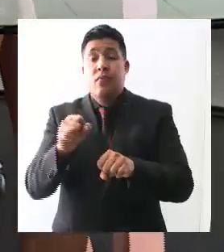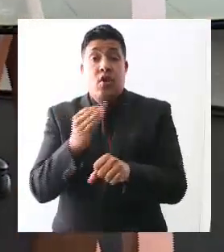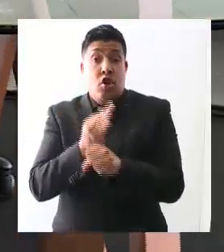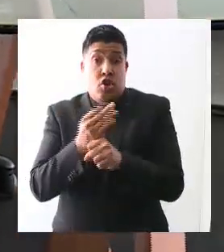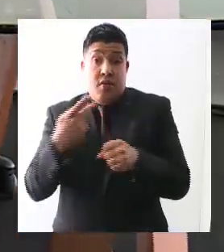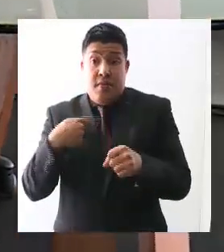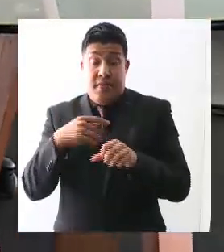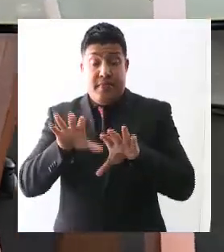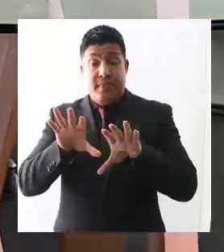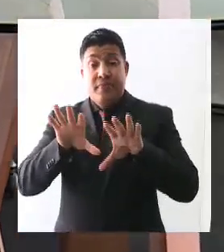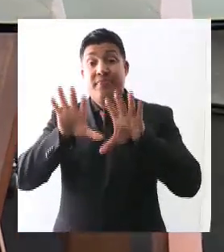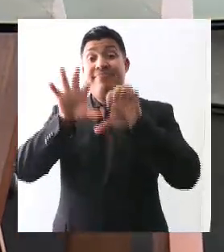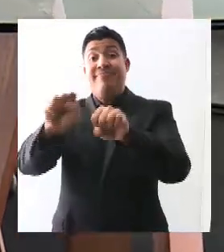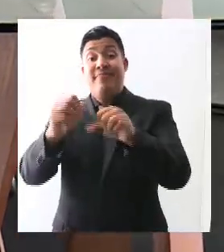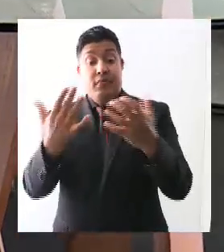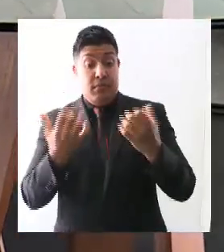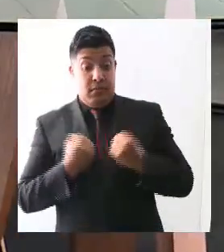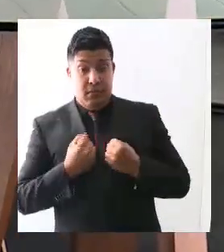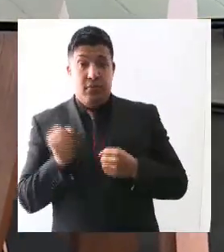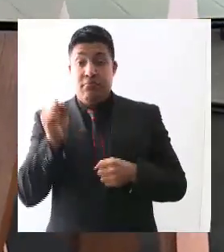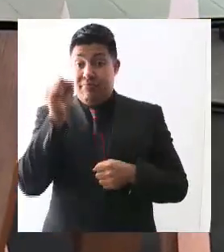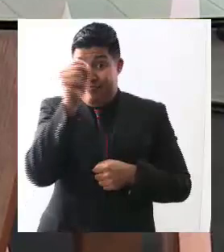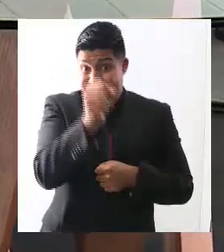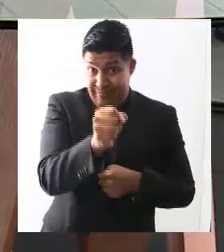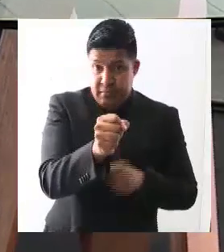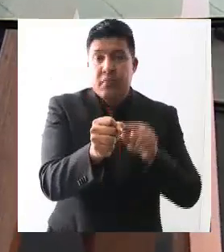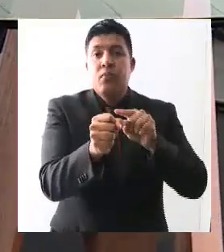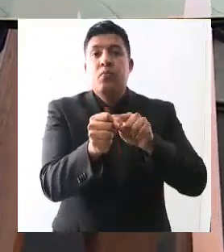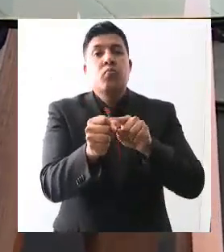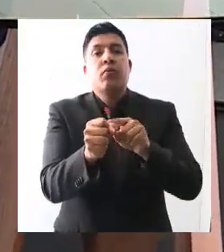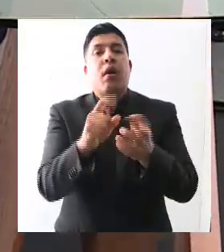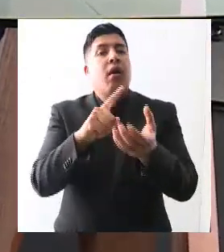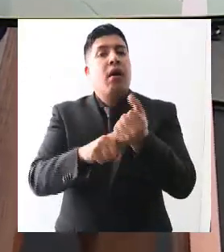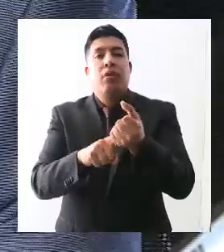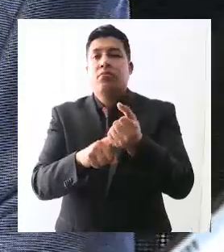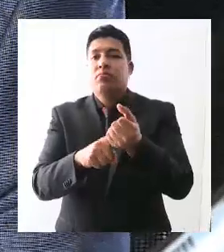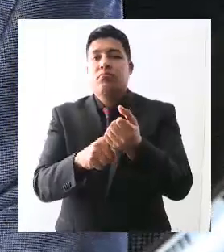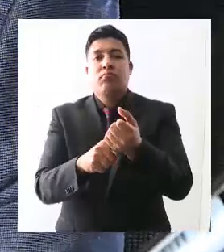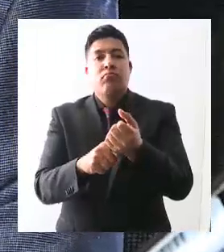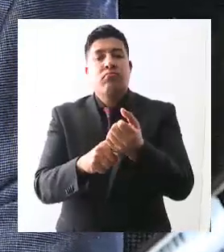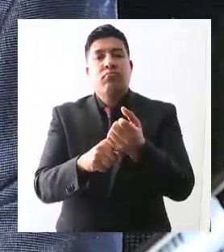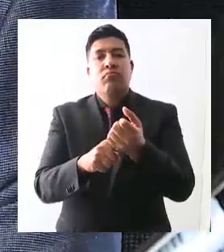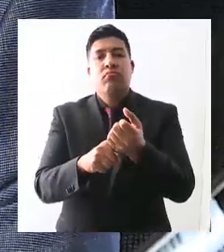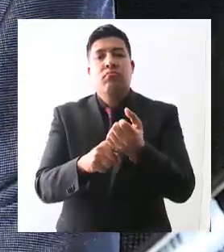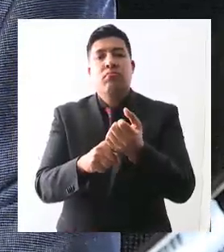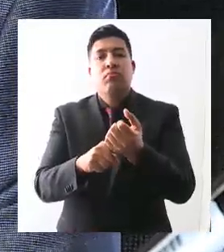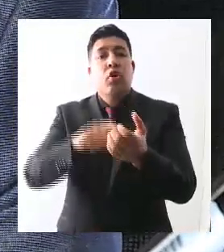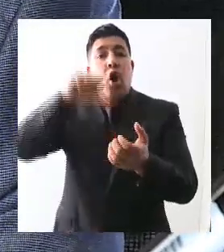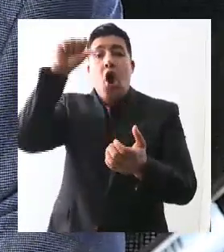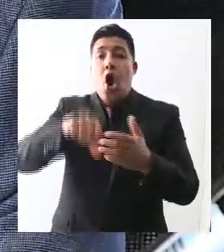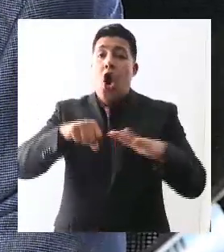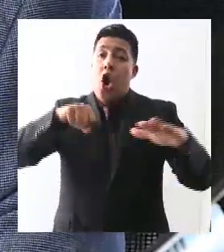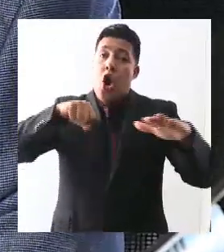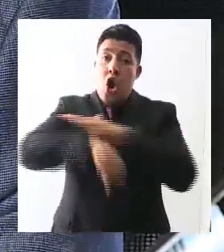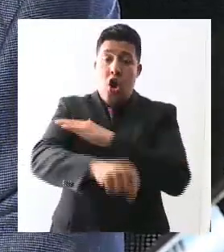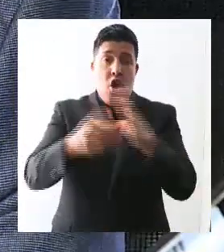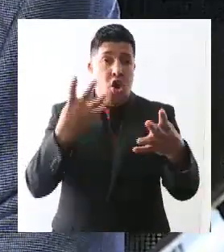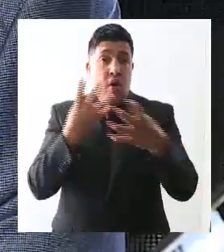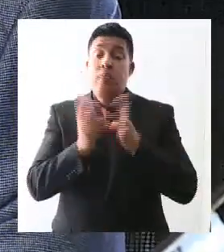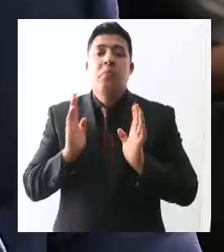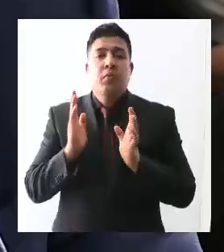contrario, pero hay muchos elementos. Se llevó a cabo muy bien la investigación. Lamentable es que Alexandra,